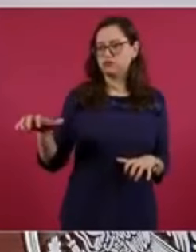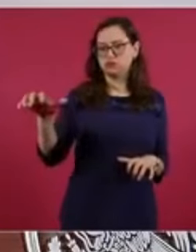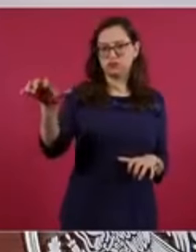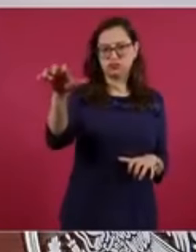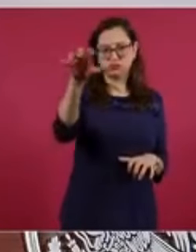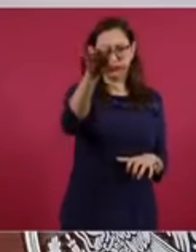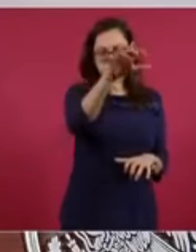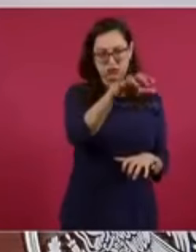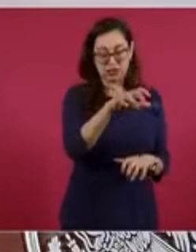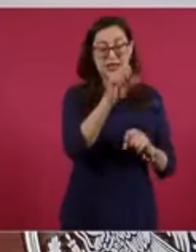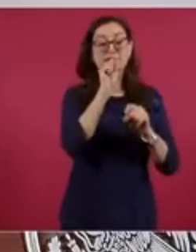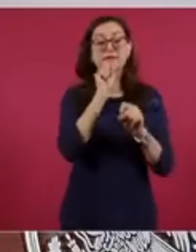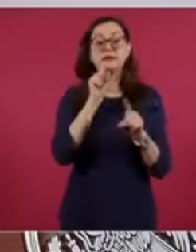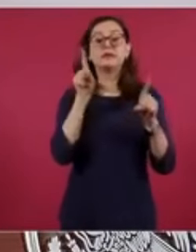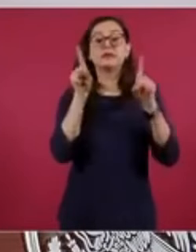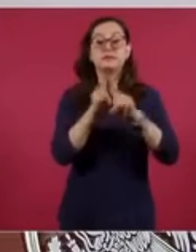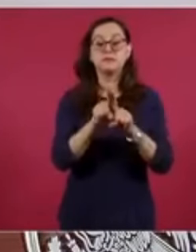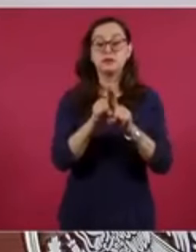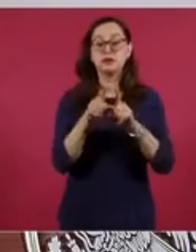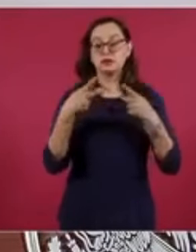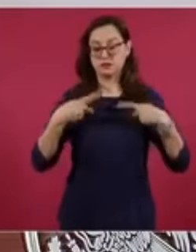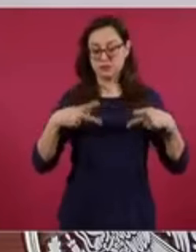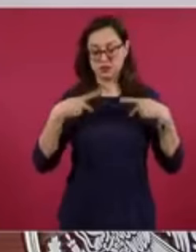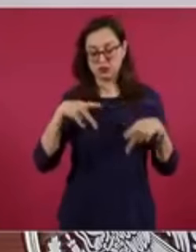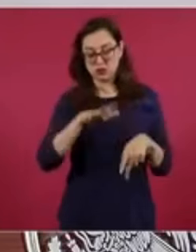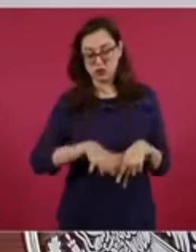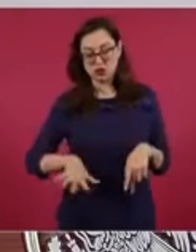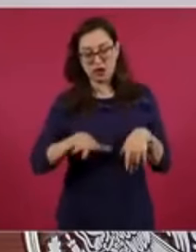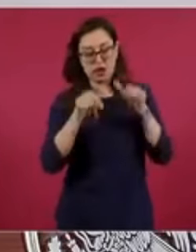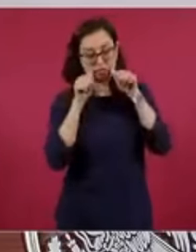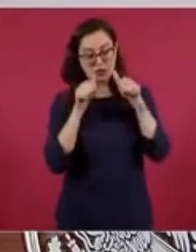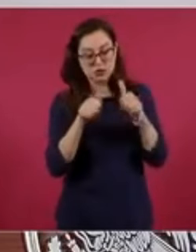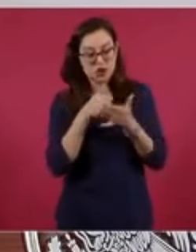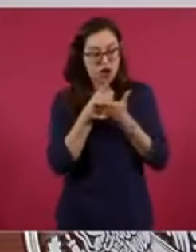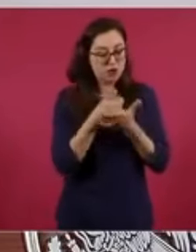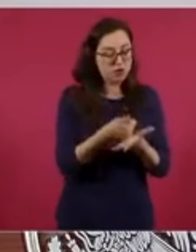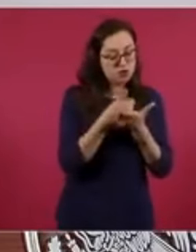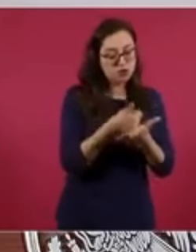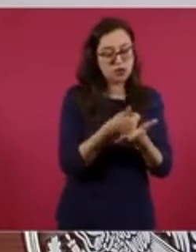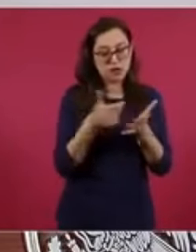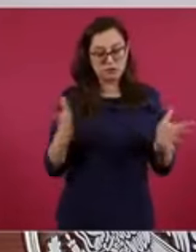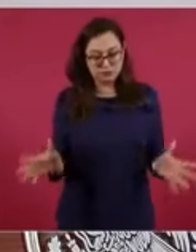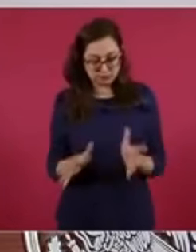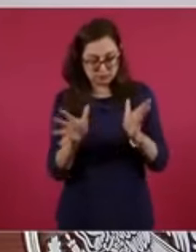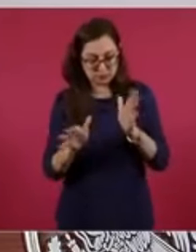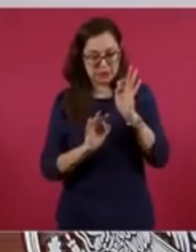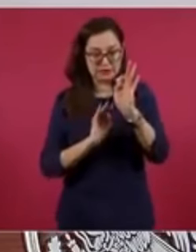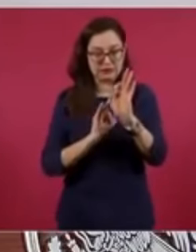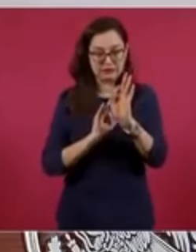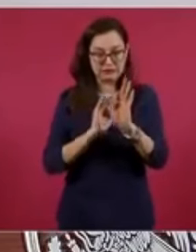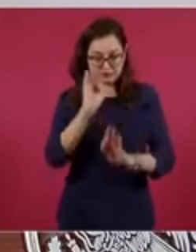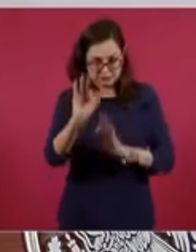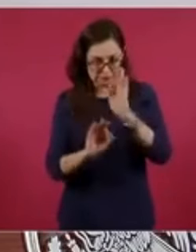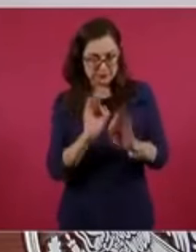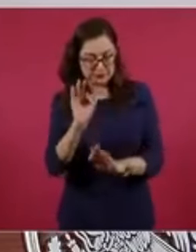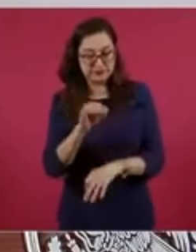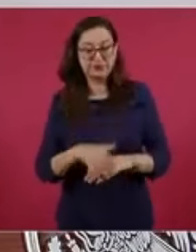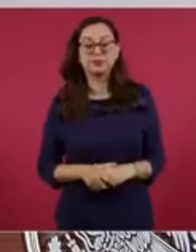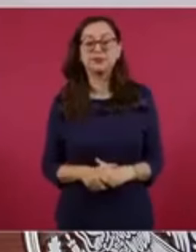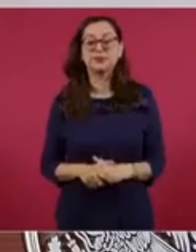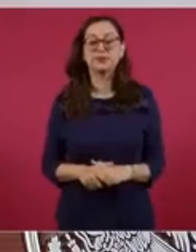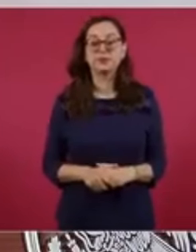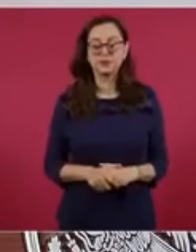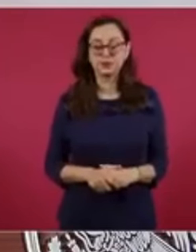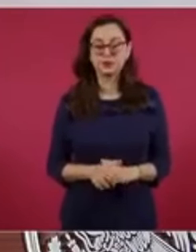también todo el trabajo social que se ha llevado a cabo a través de todo esto. En el caso de las líneas férreas, ya se